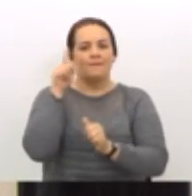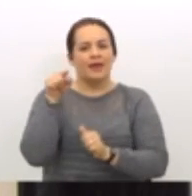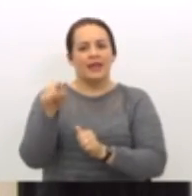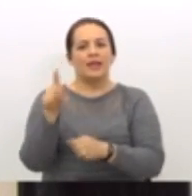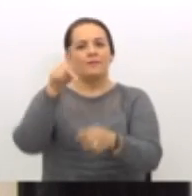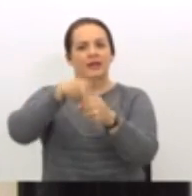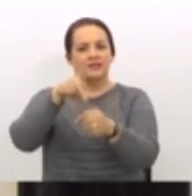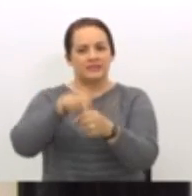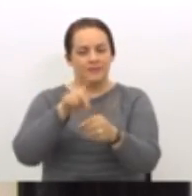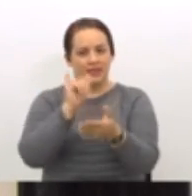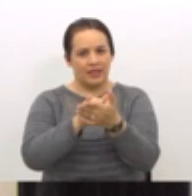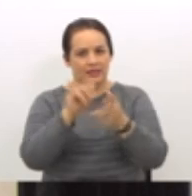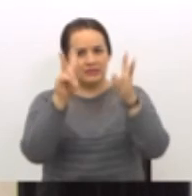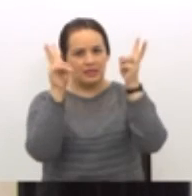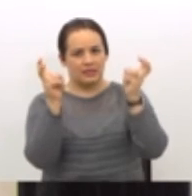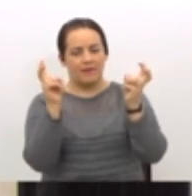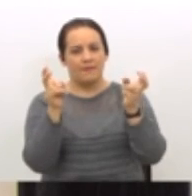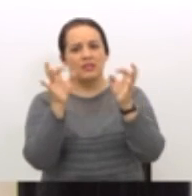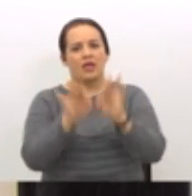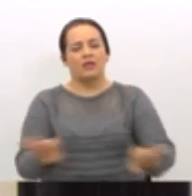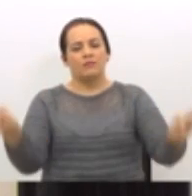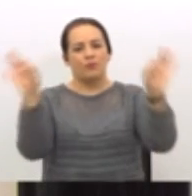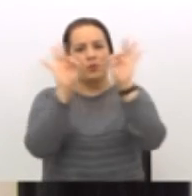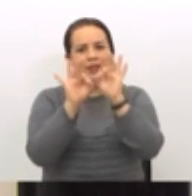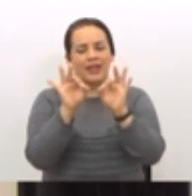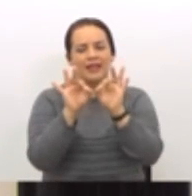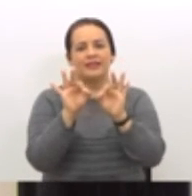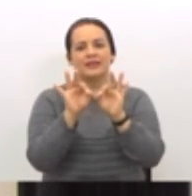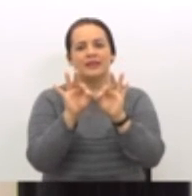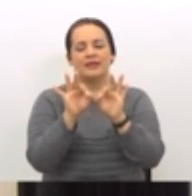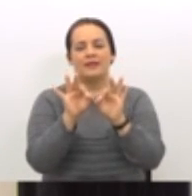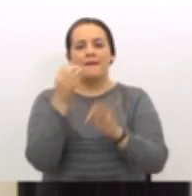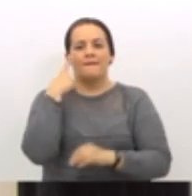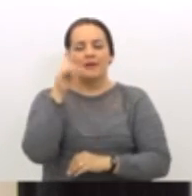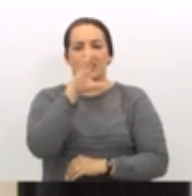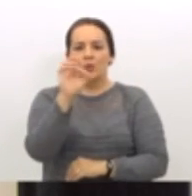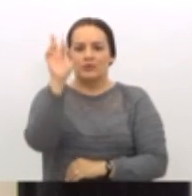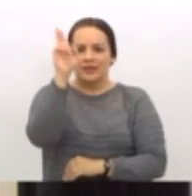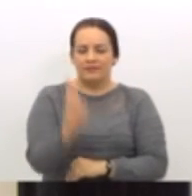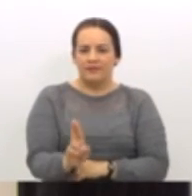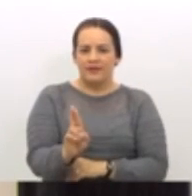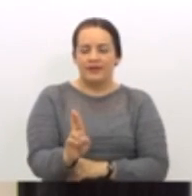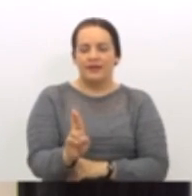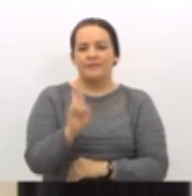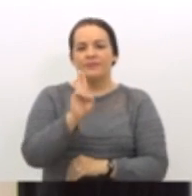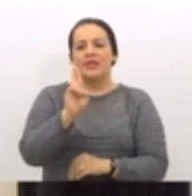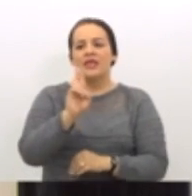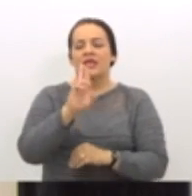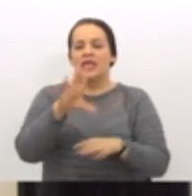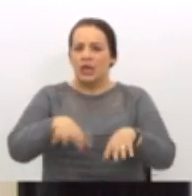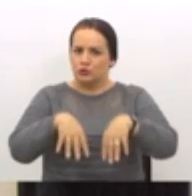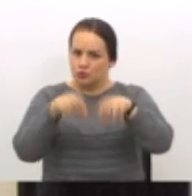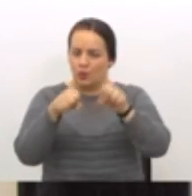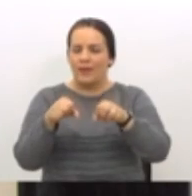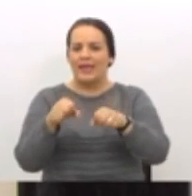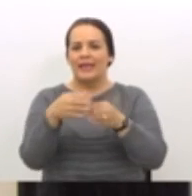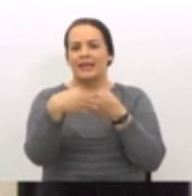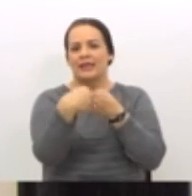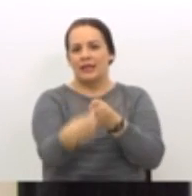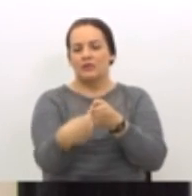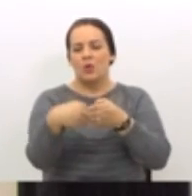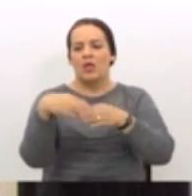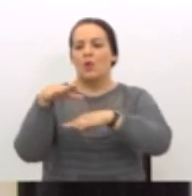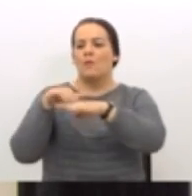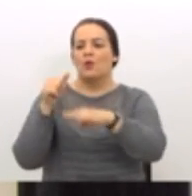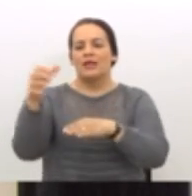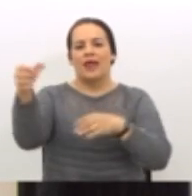en este tema tan importante y tan relevante para Costa Rica. Que asuman el liderazgo de convocar a las